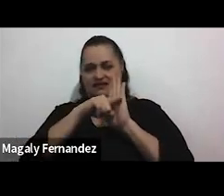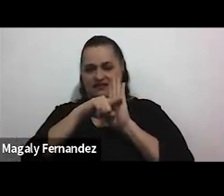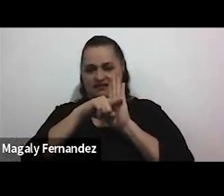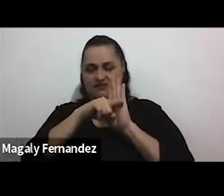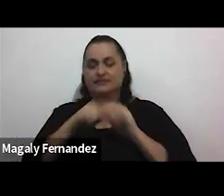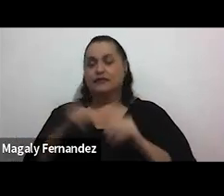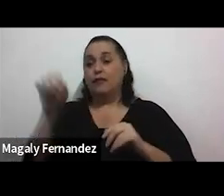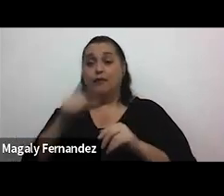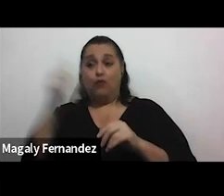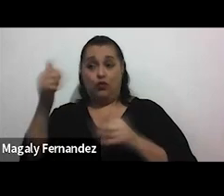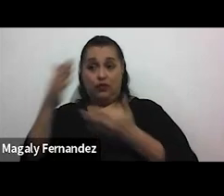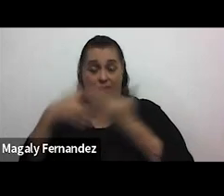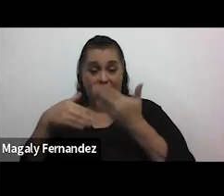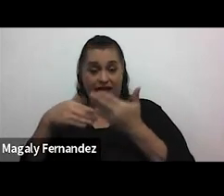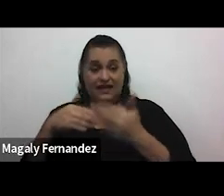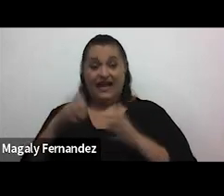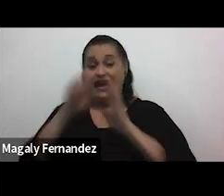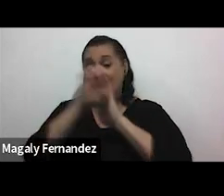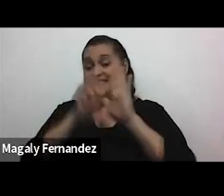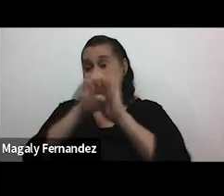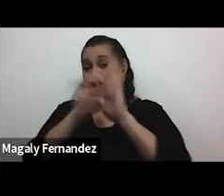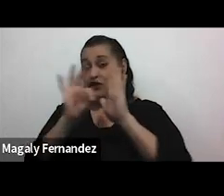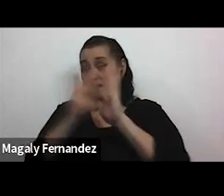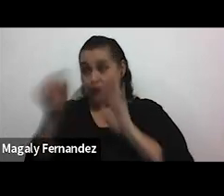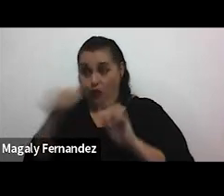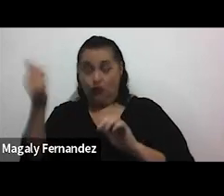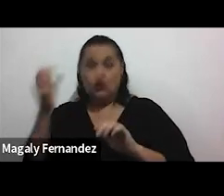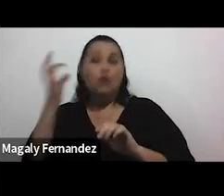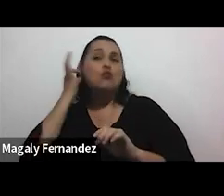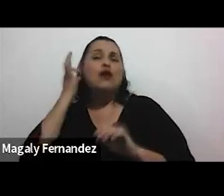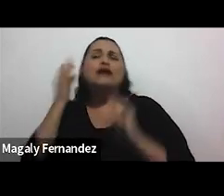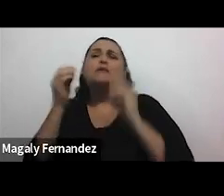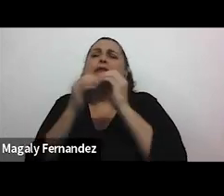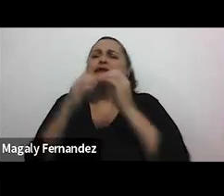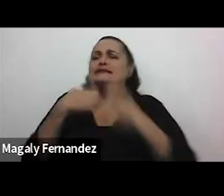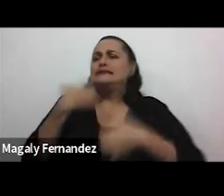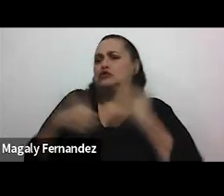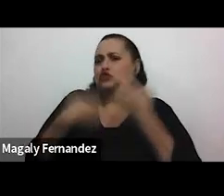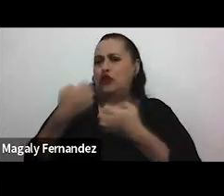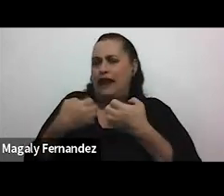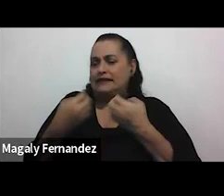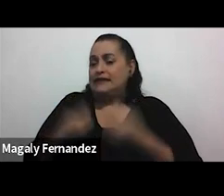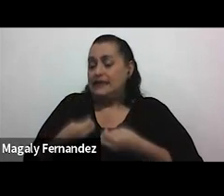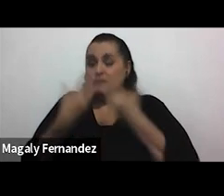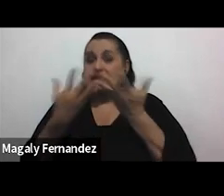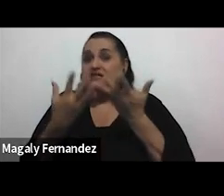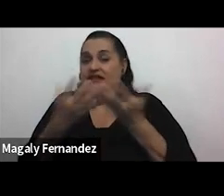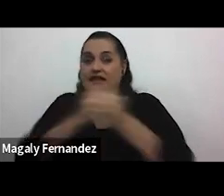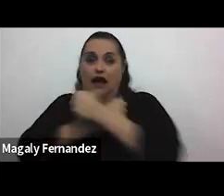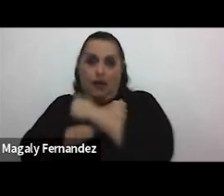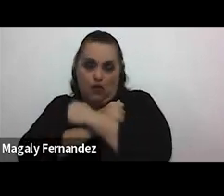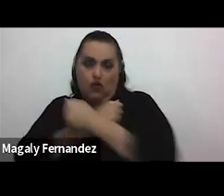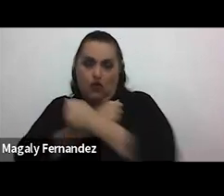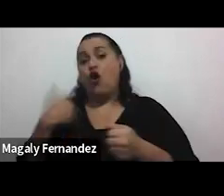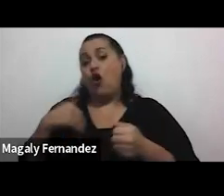Por otro lado, otro de los estereotipos es que las mujeres son más emocionales y expresivas en el amor, mientras que los hombres se les